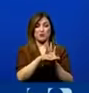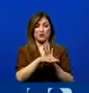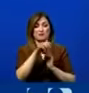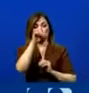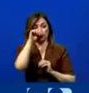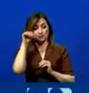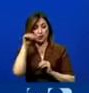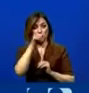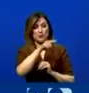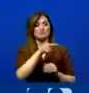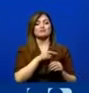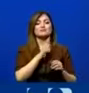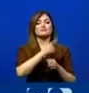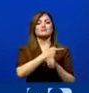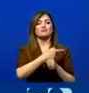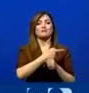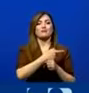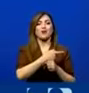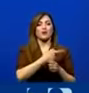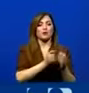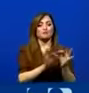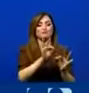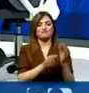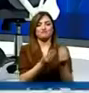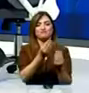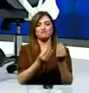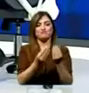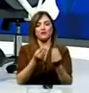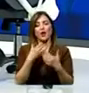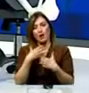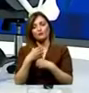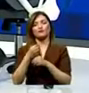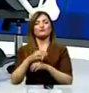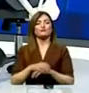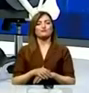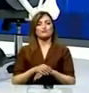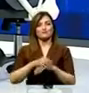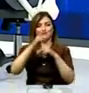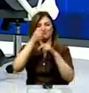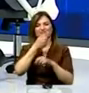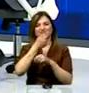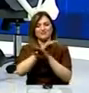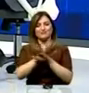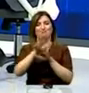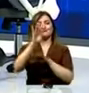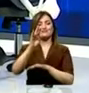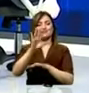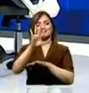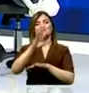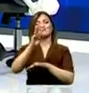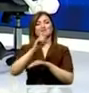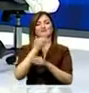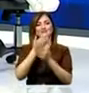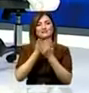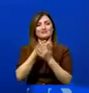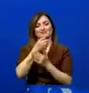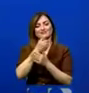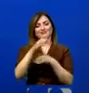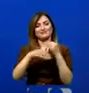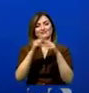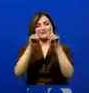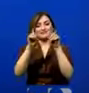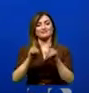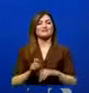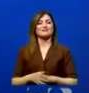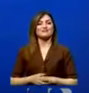cumple, en ese momento respondemos a lo que el juez dice. Queremos que terminara son las 7.56. Ministra, gracias por haber respondido todo lo que le hemos